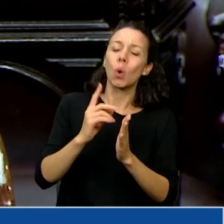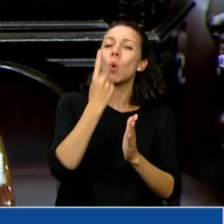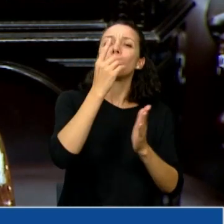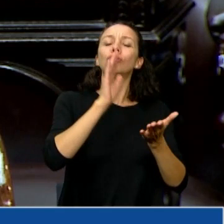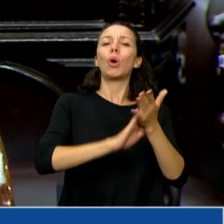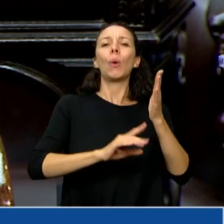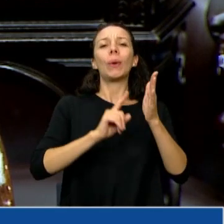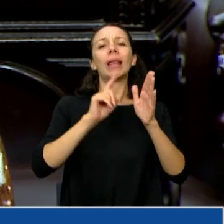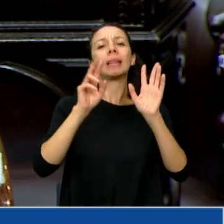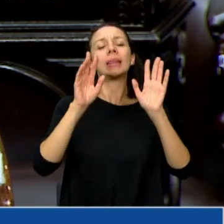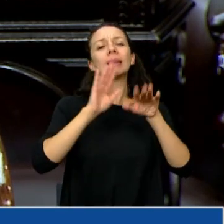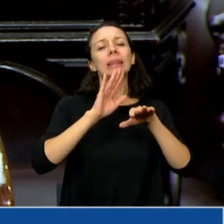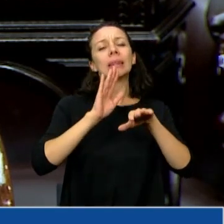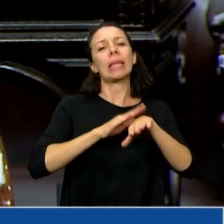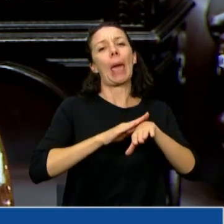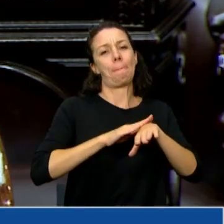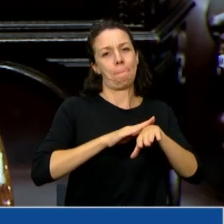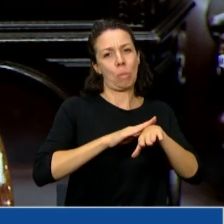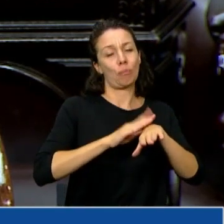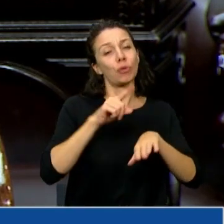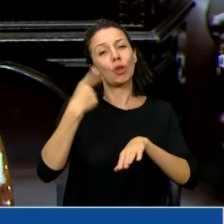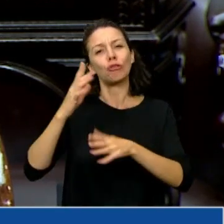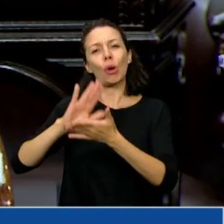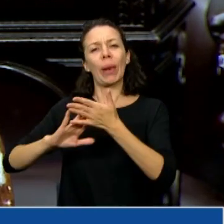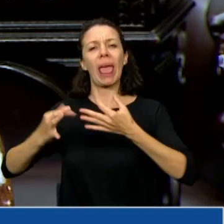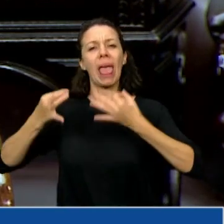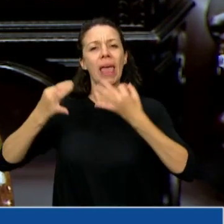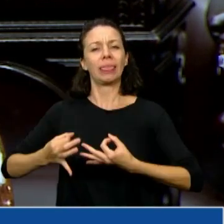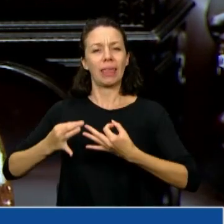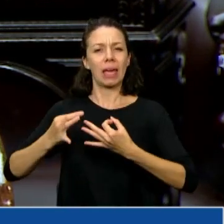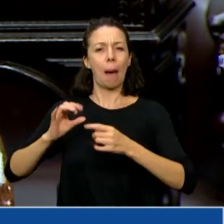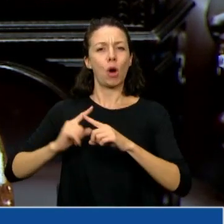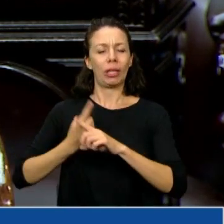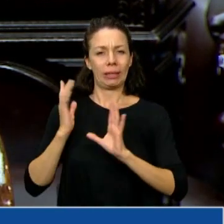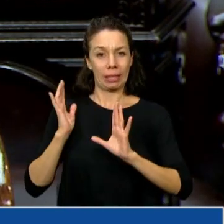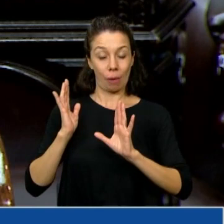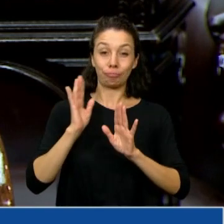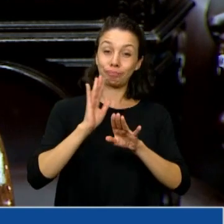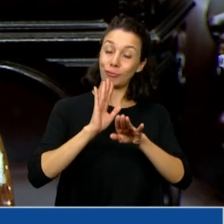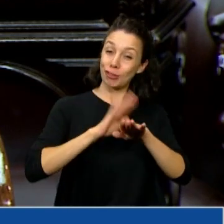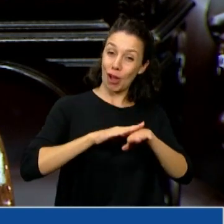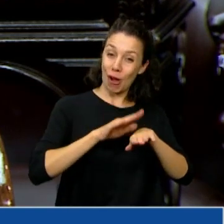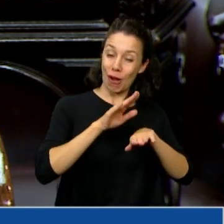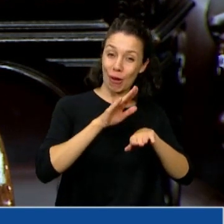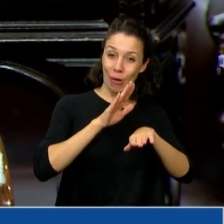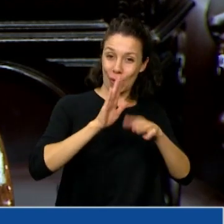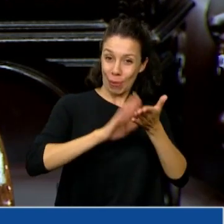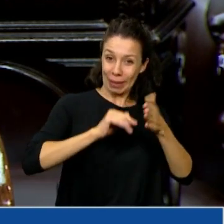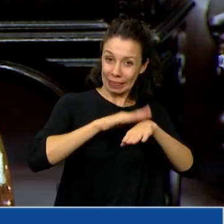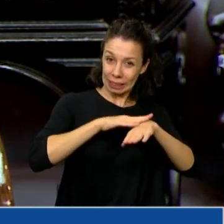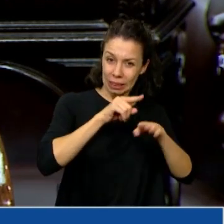con el factor tiempo, y otro tiene que ver con la ética política. En relación al tiempo, porque la